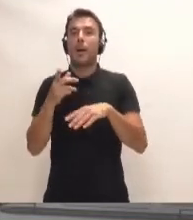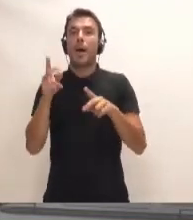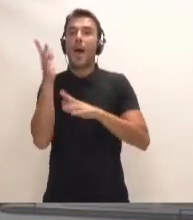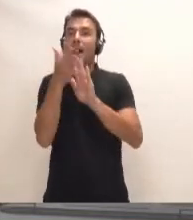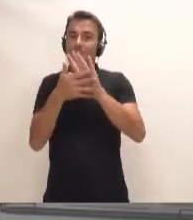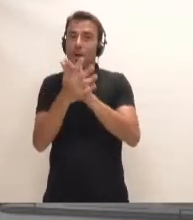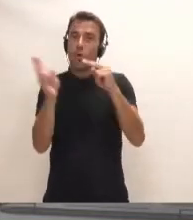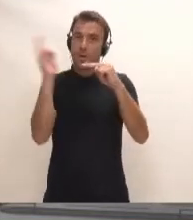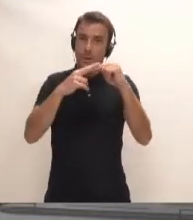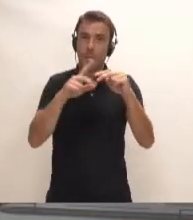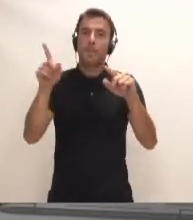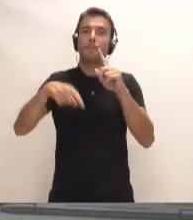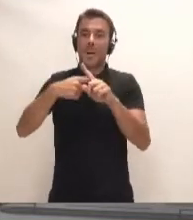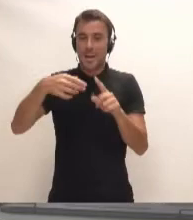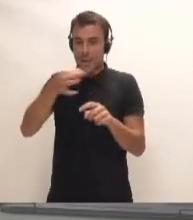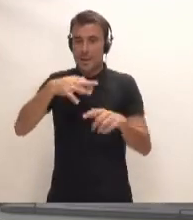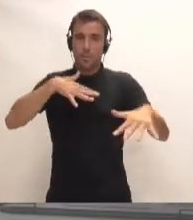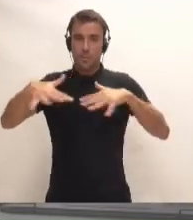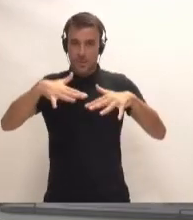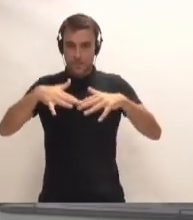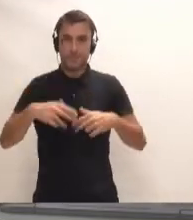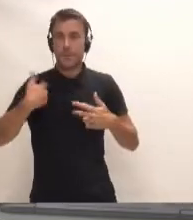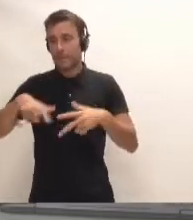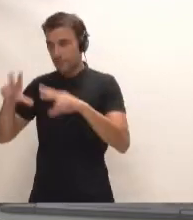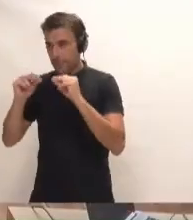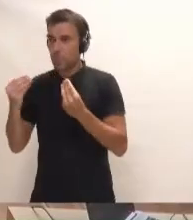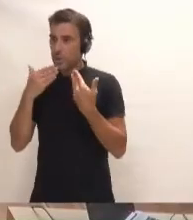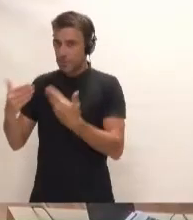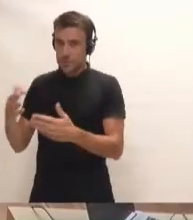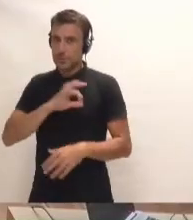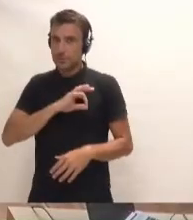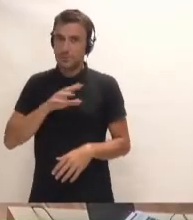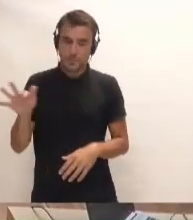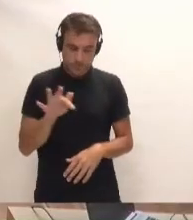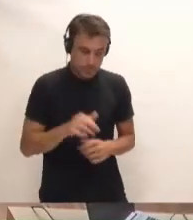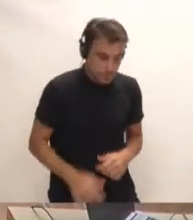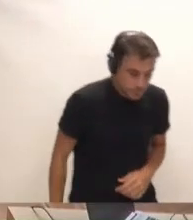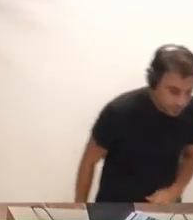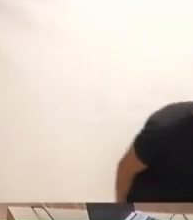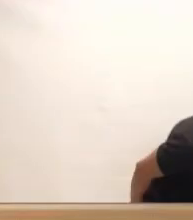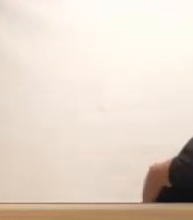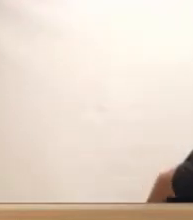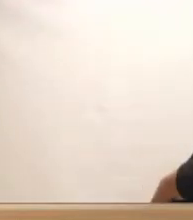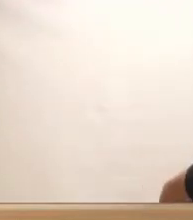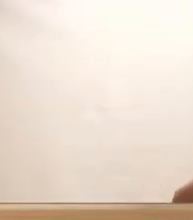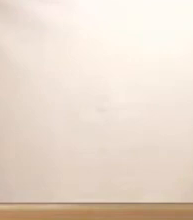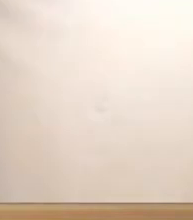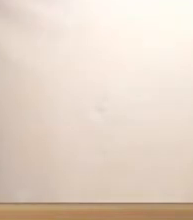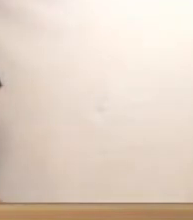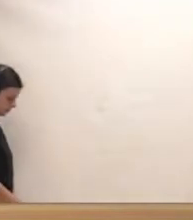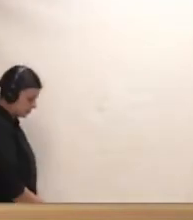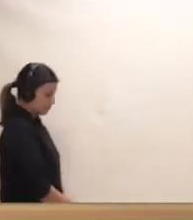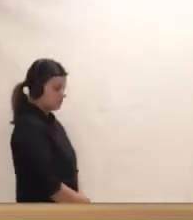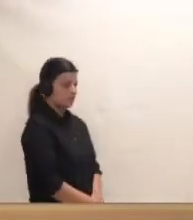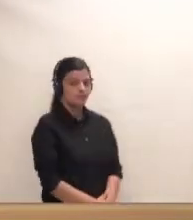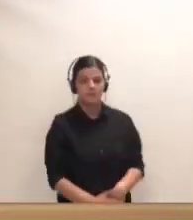conectividad y la movilidad en esta isla. Concluyendo. Muchas gracias, doña María Márquez. Tiene la palabra por el